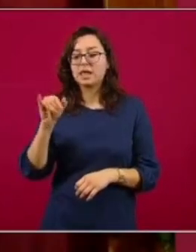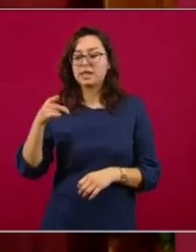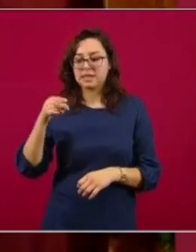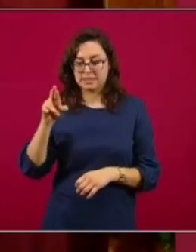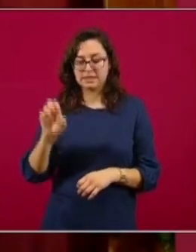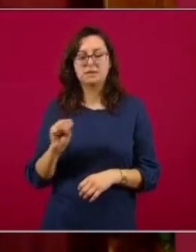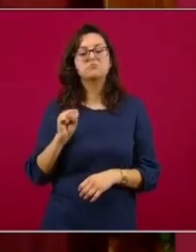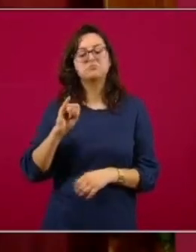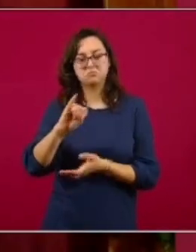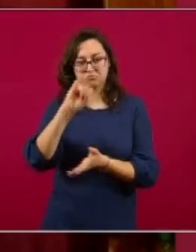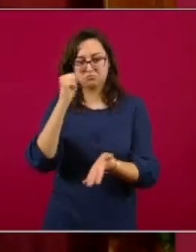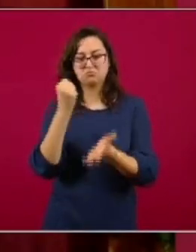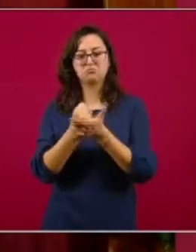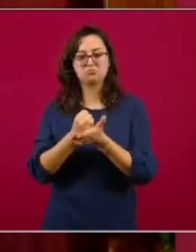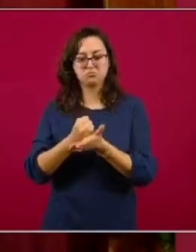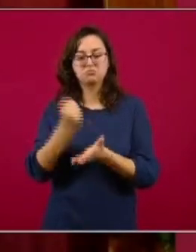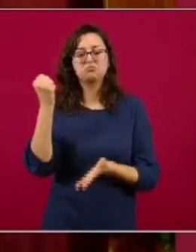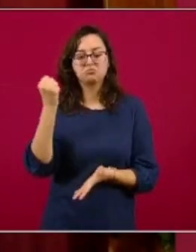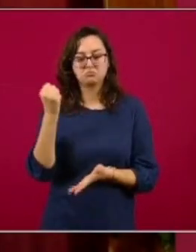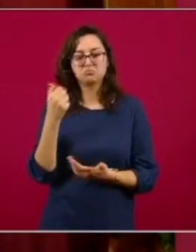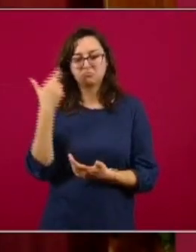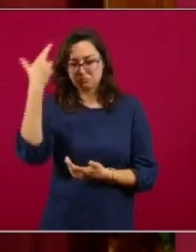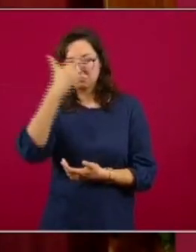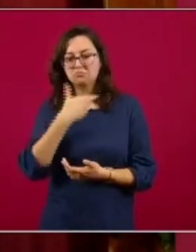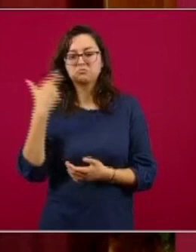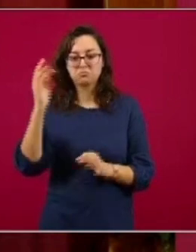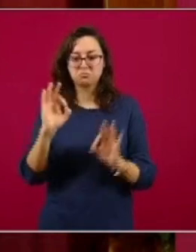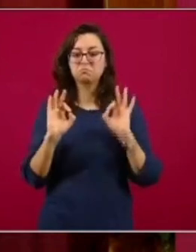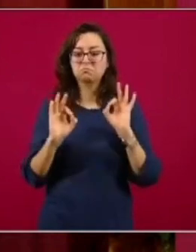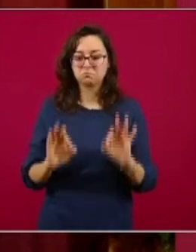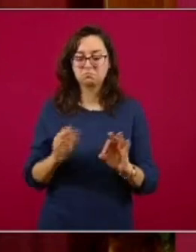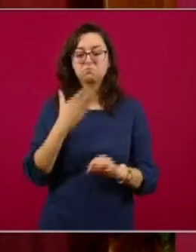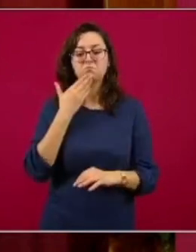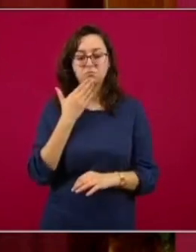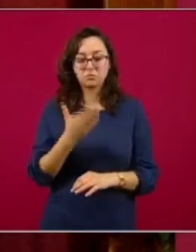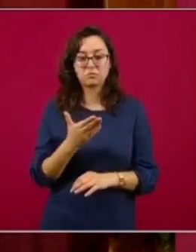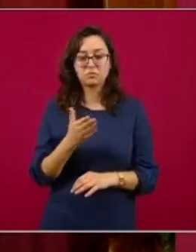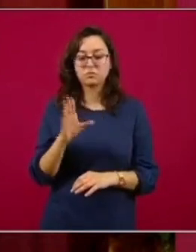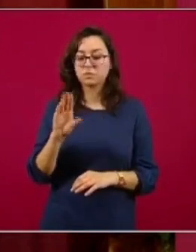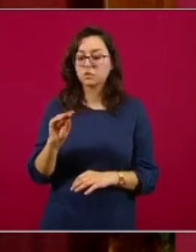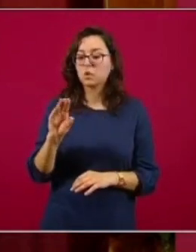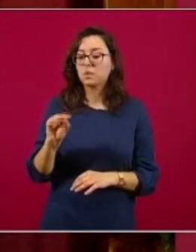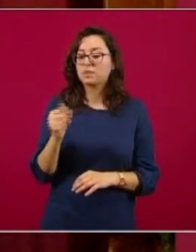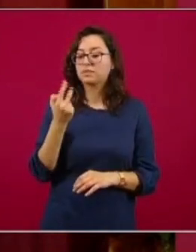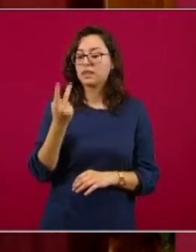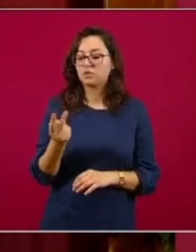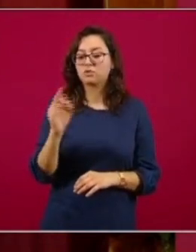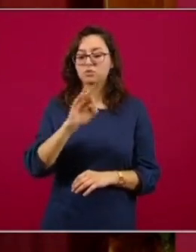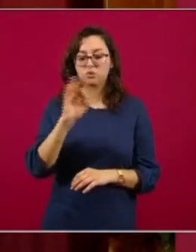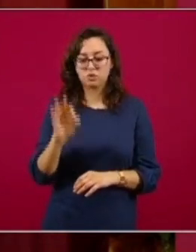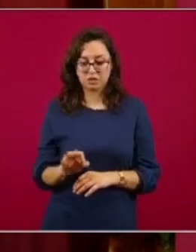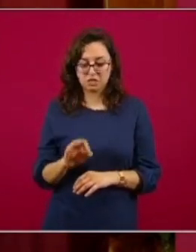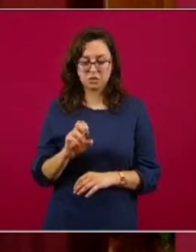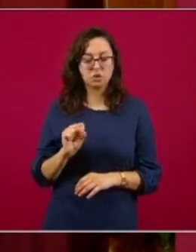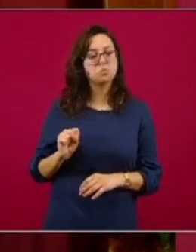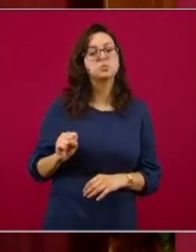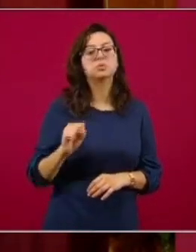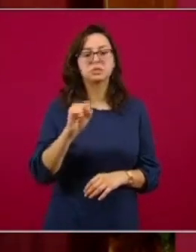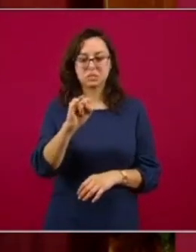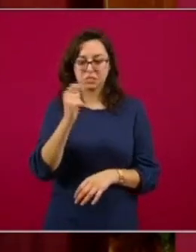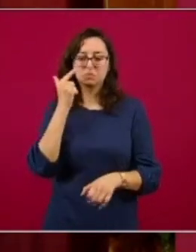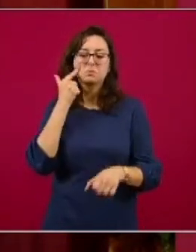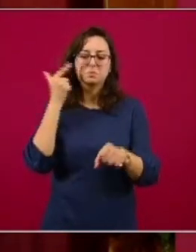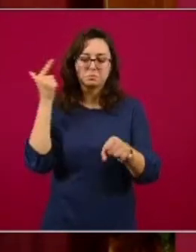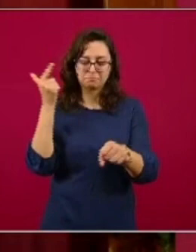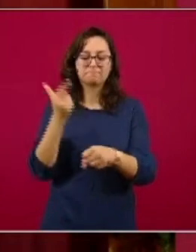El INDRE validó la técnica y encontró que había un 92% de sensibilidad, en